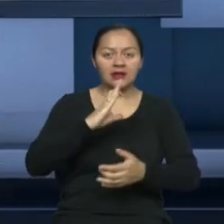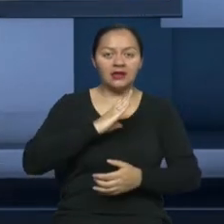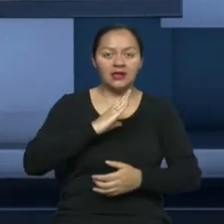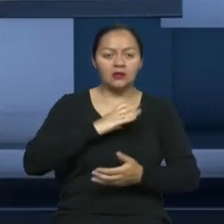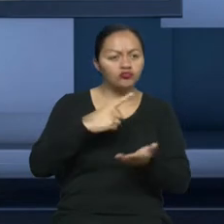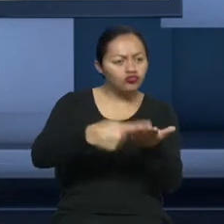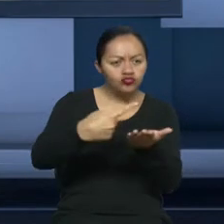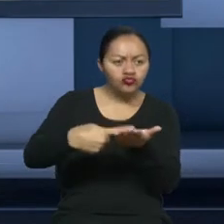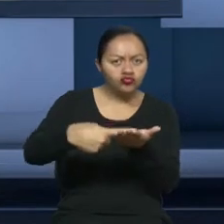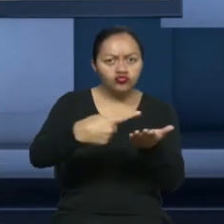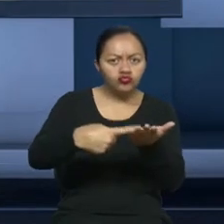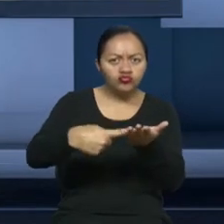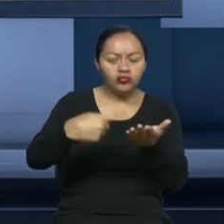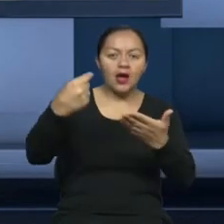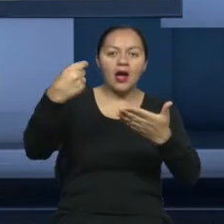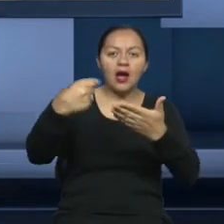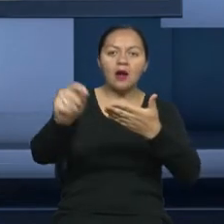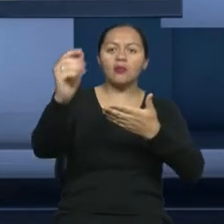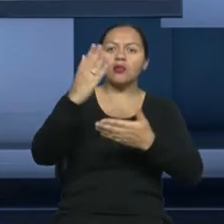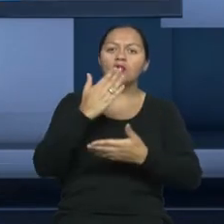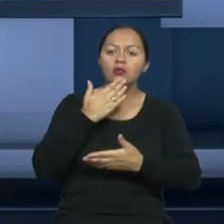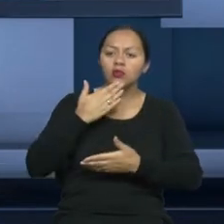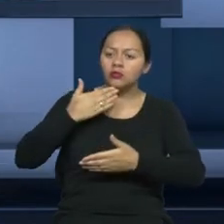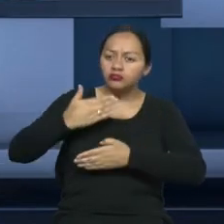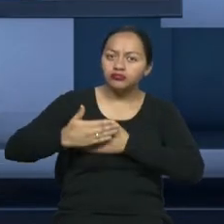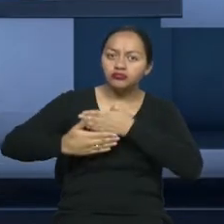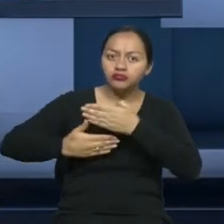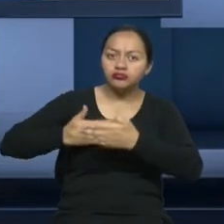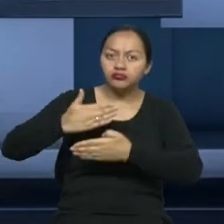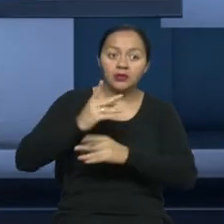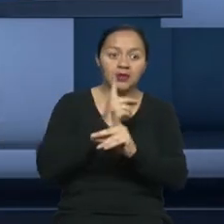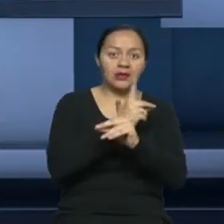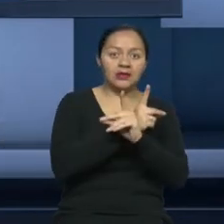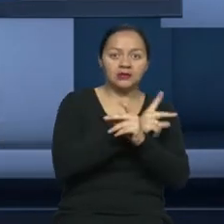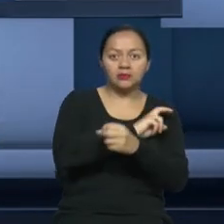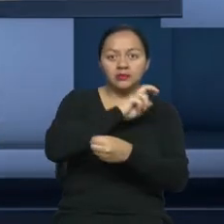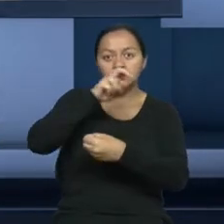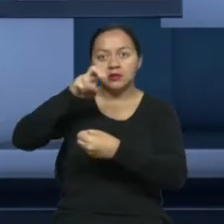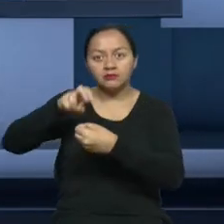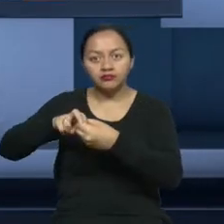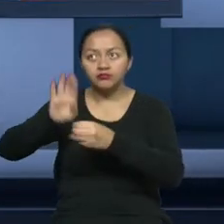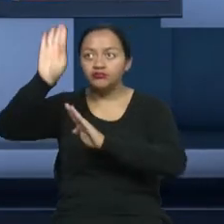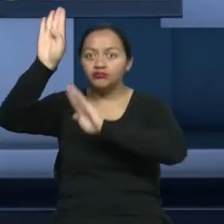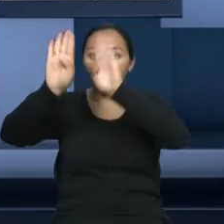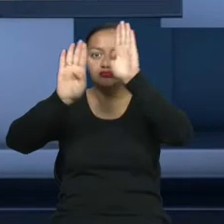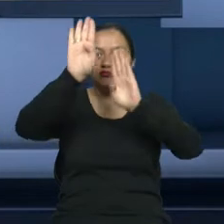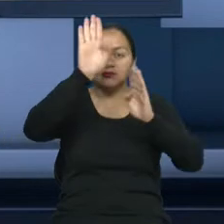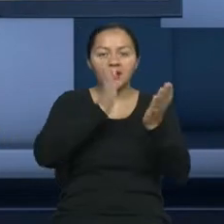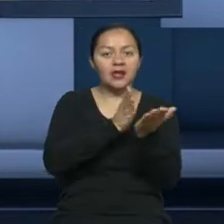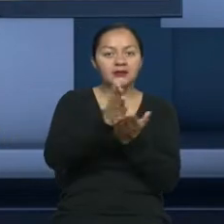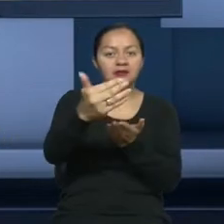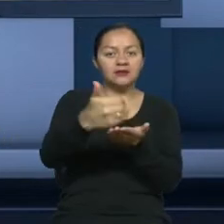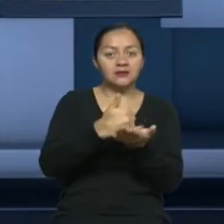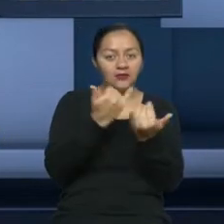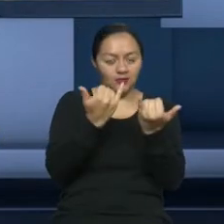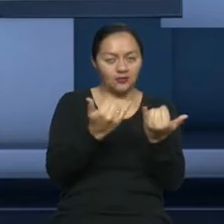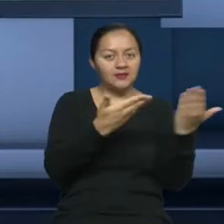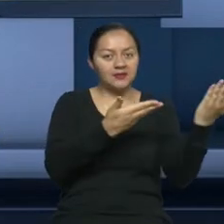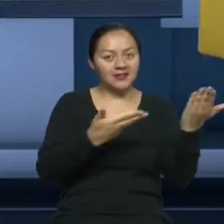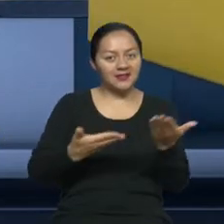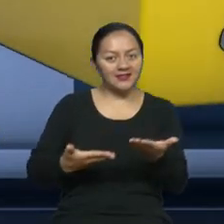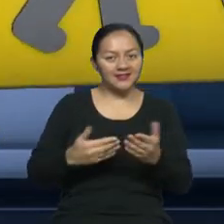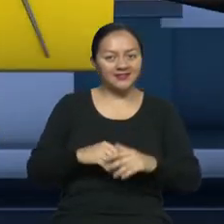técnica que promueva la participación de las personas con discapacidad a través de la accesibilidad. Los invitamos a acompañarnos. Bienvenidos.